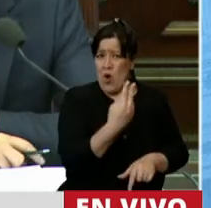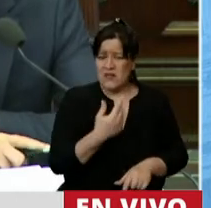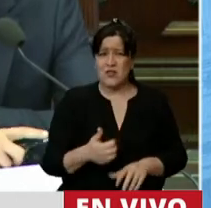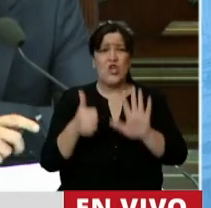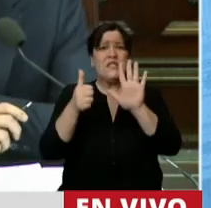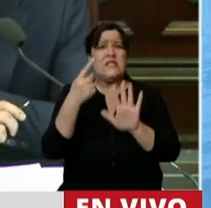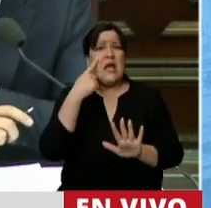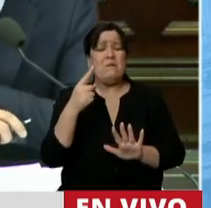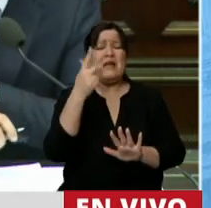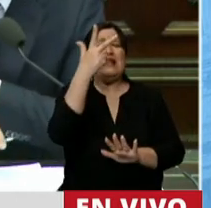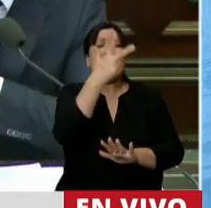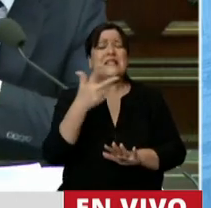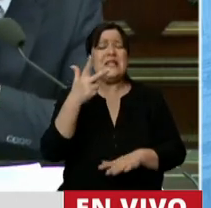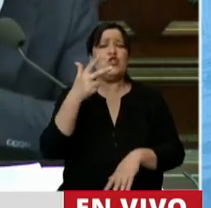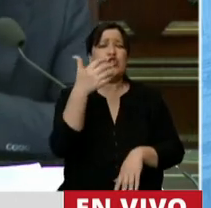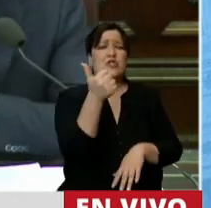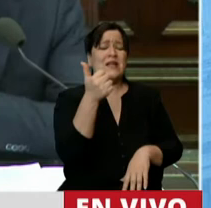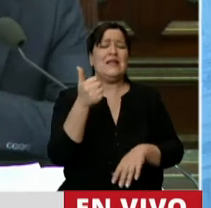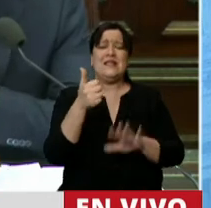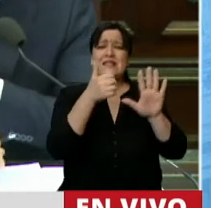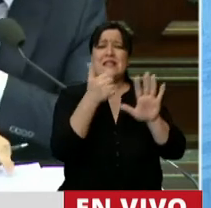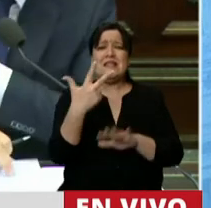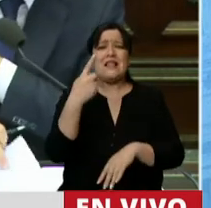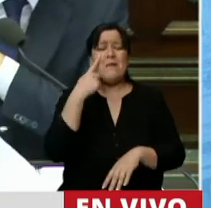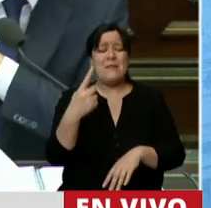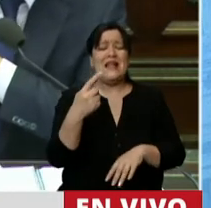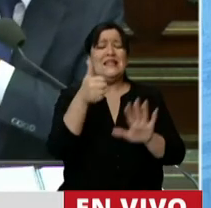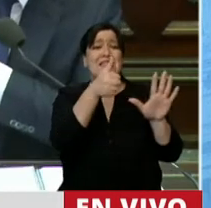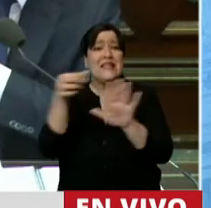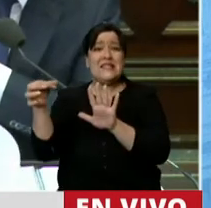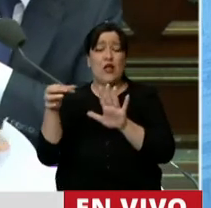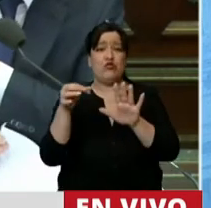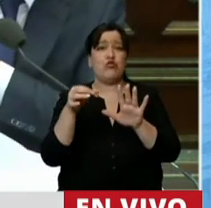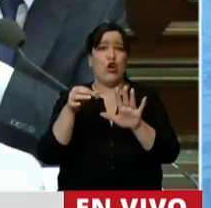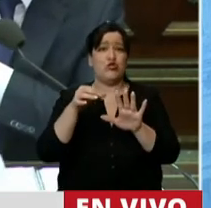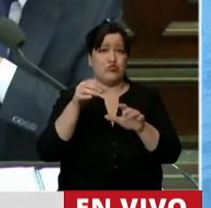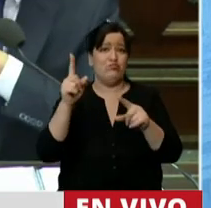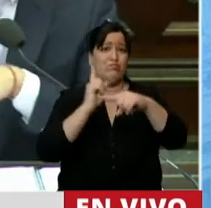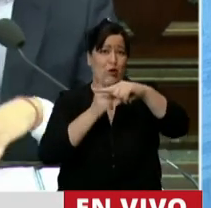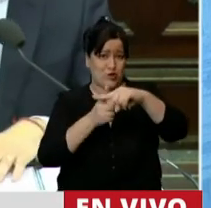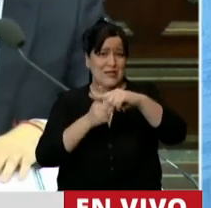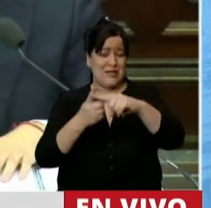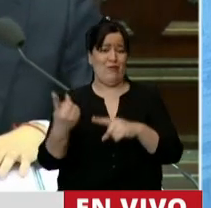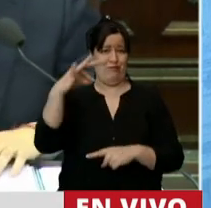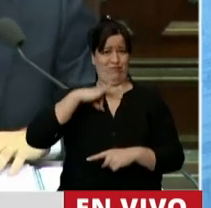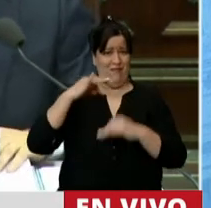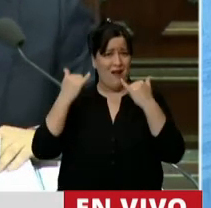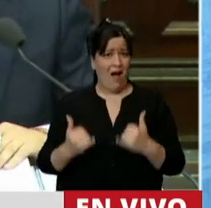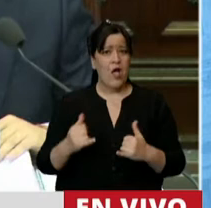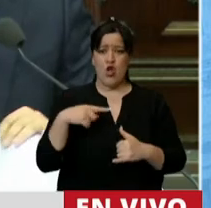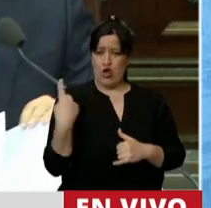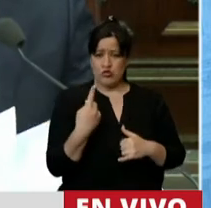6.363.700 casos. Y nosotros fuimos a acompañar al